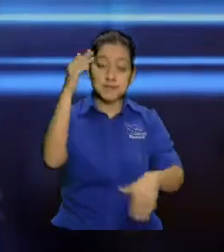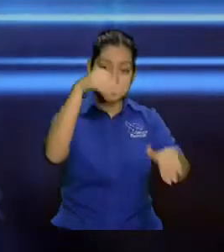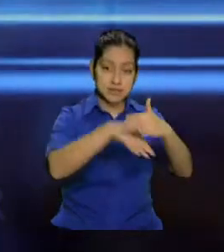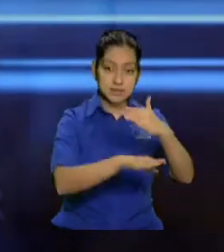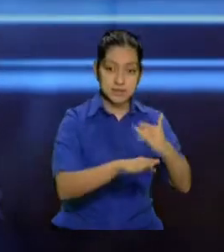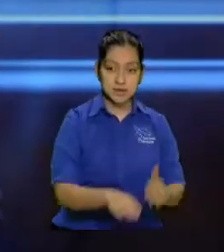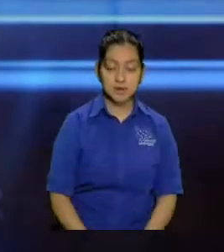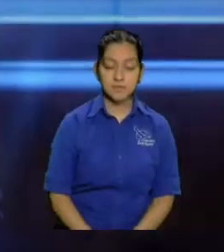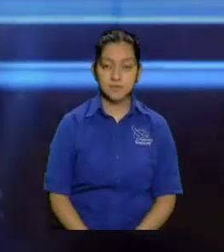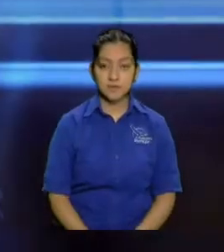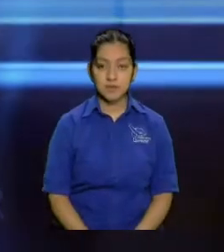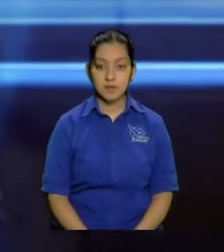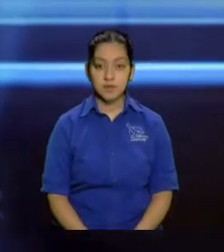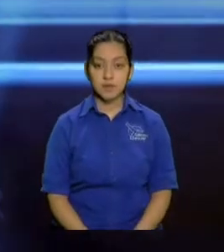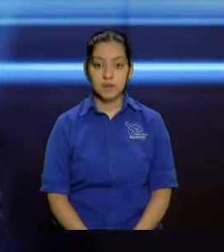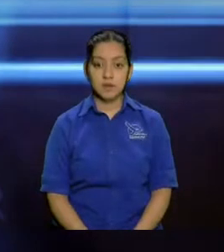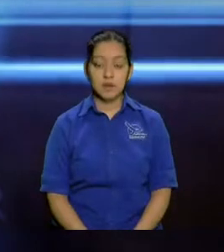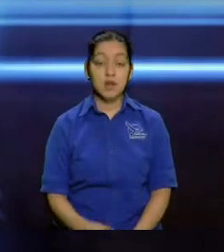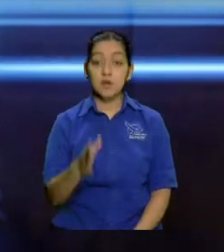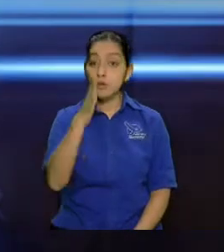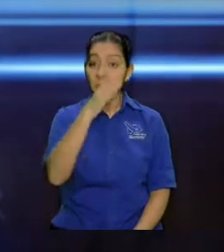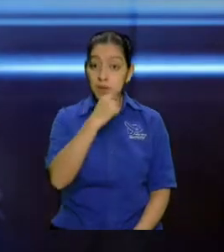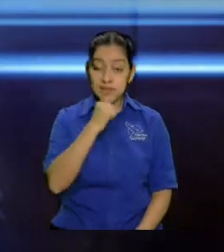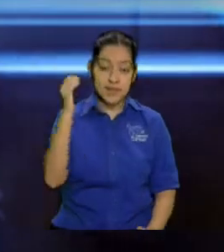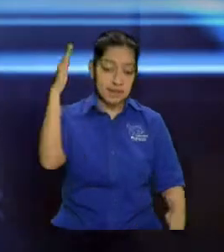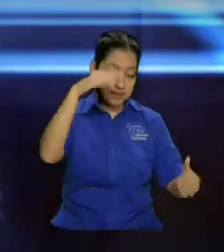yace a la puerta pero no puede entrar